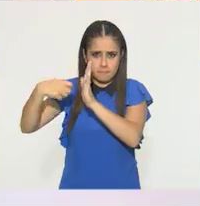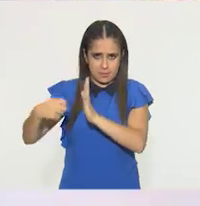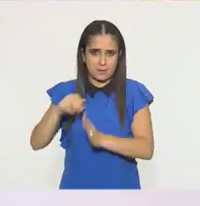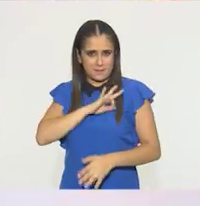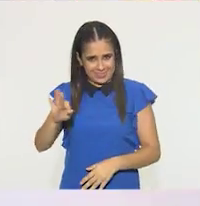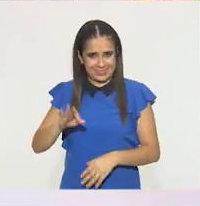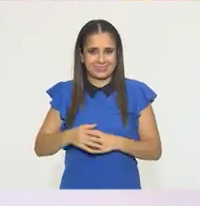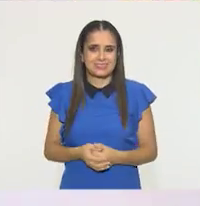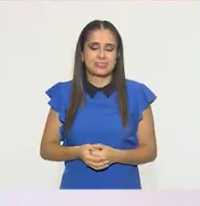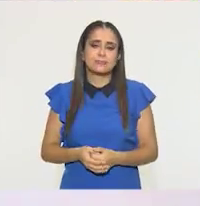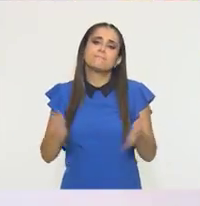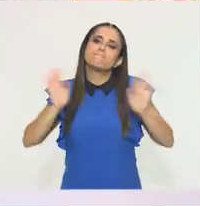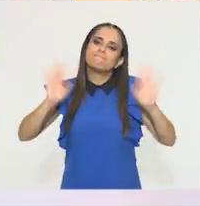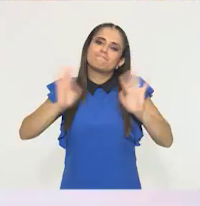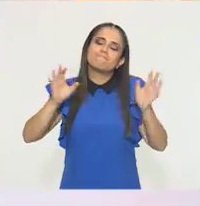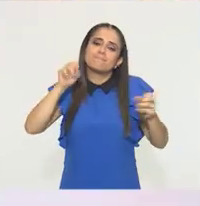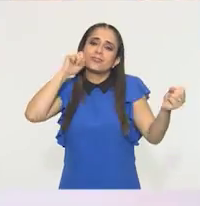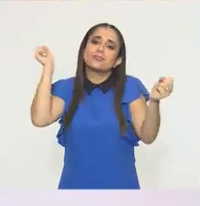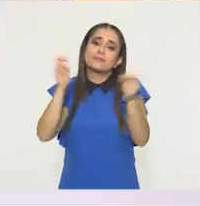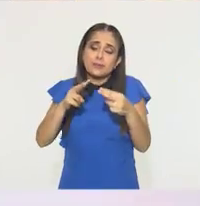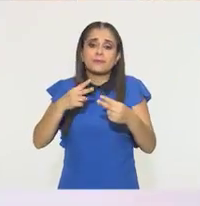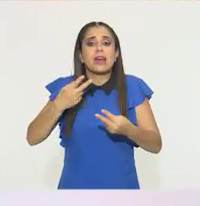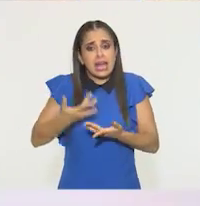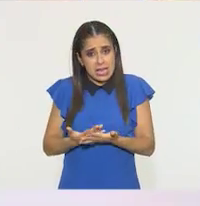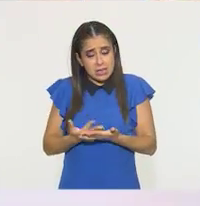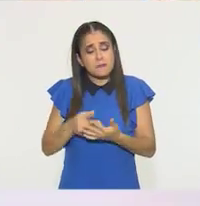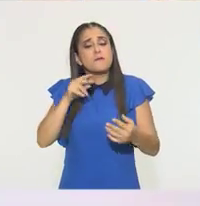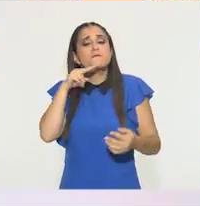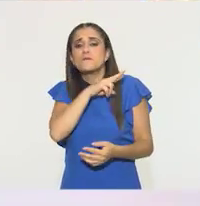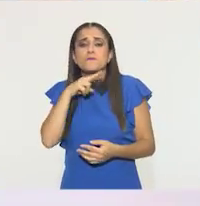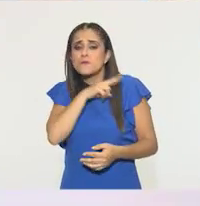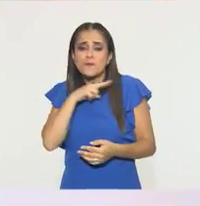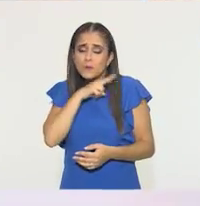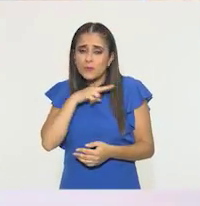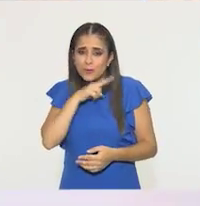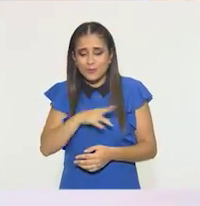Nos vemos. Nos esperamos aquí muy pronto.